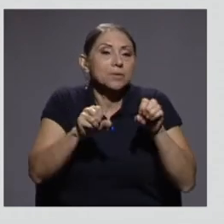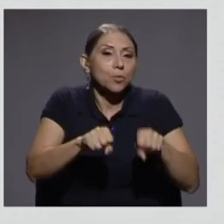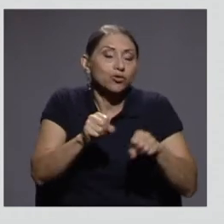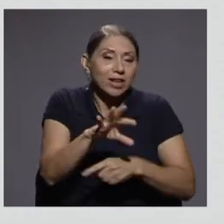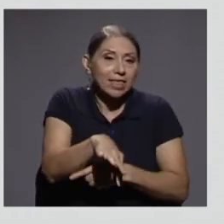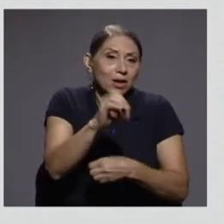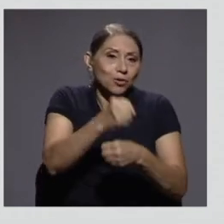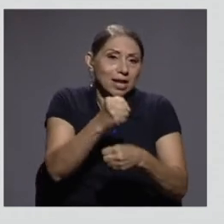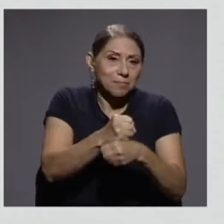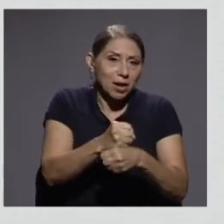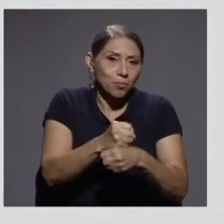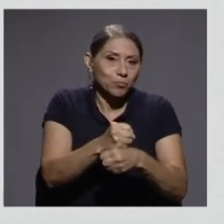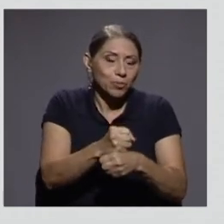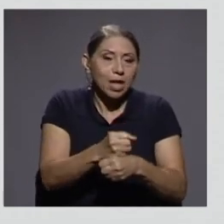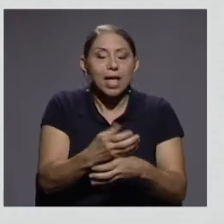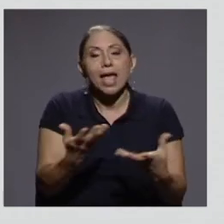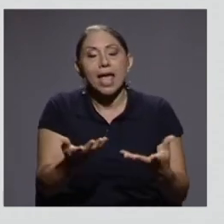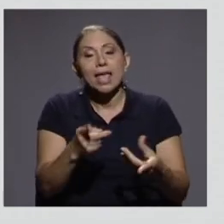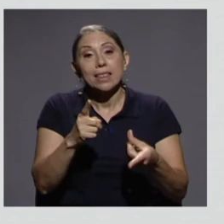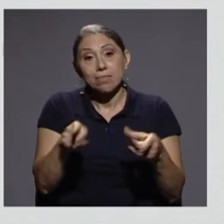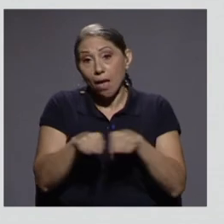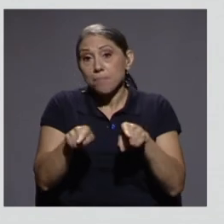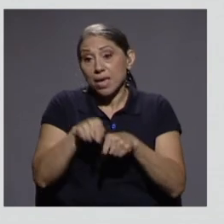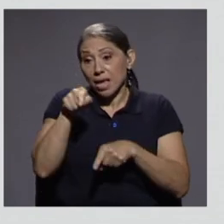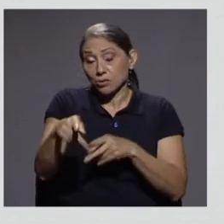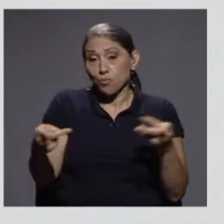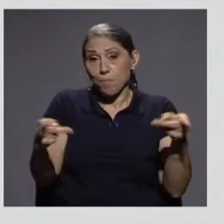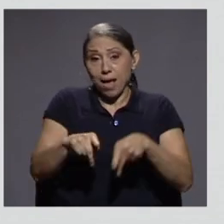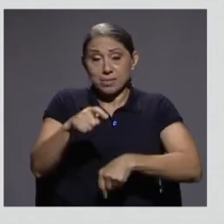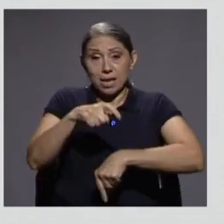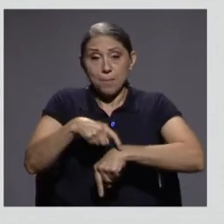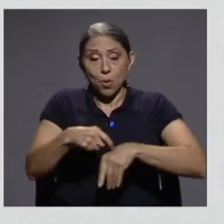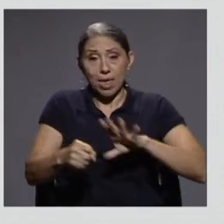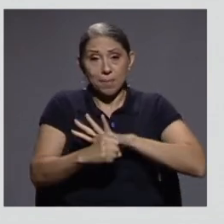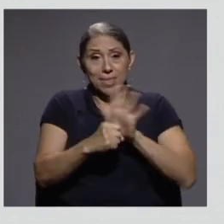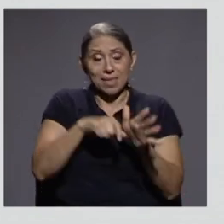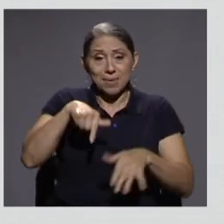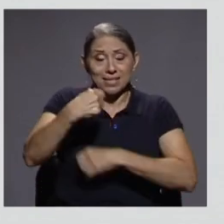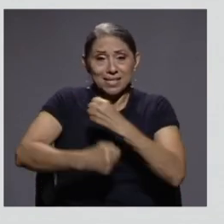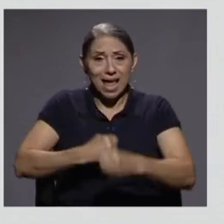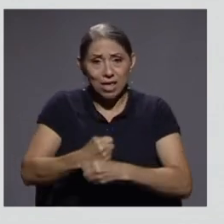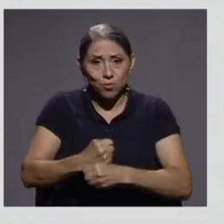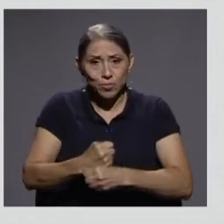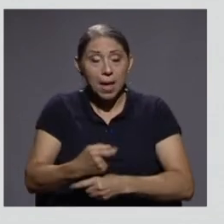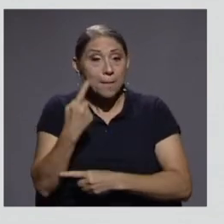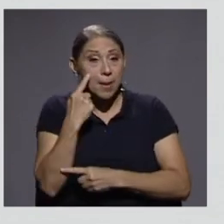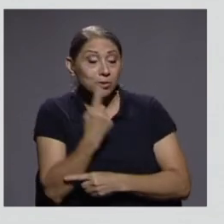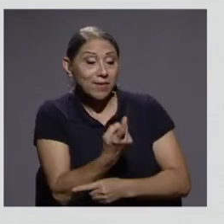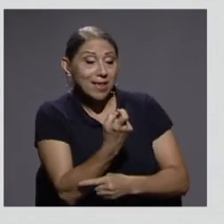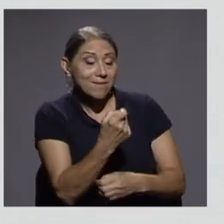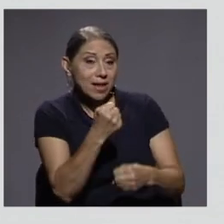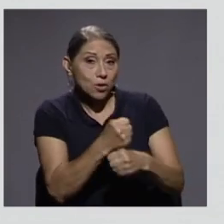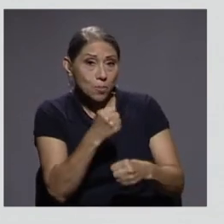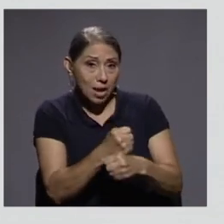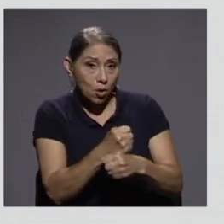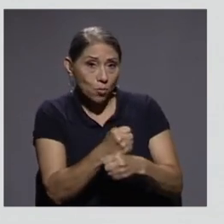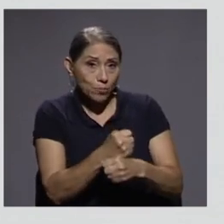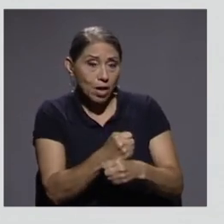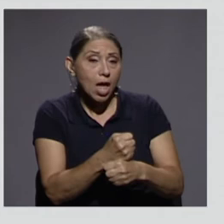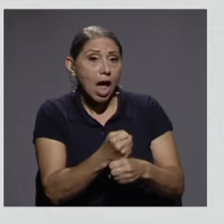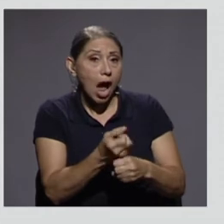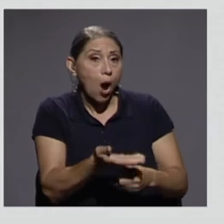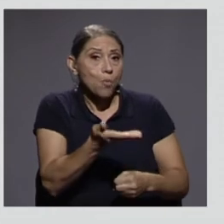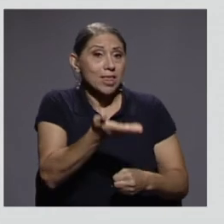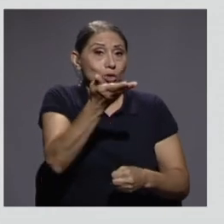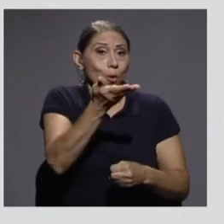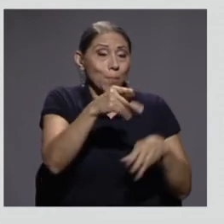incluso en época de pandemia, en este año, vamos a ver que, aunque aumentó el desempleo en personas con educación superior, este no fue